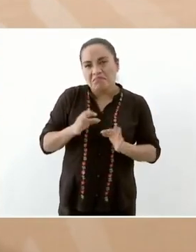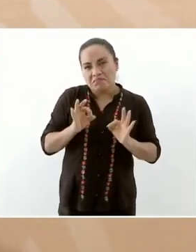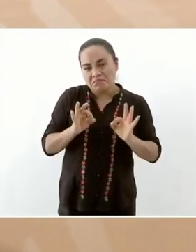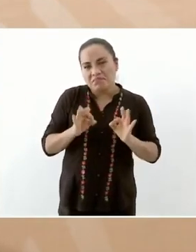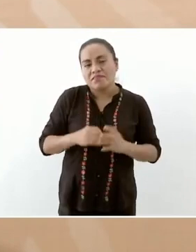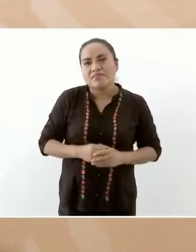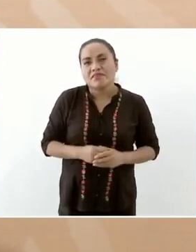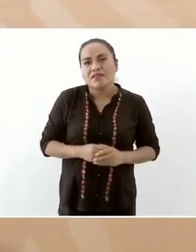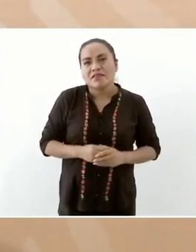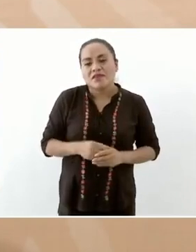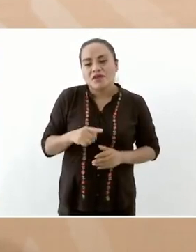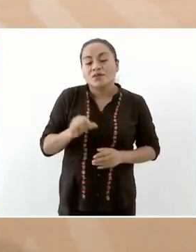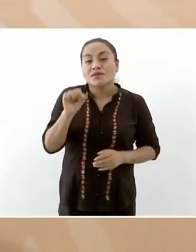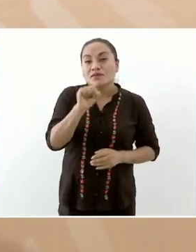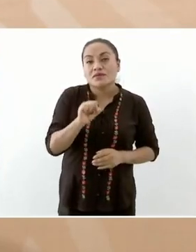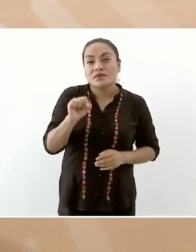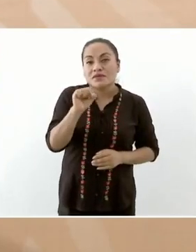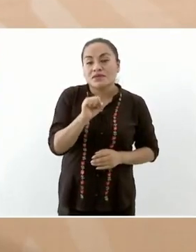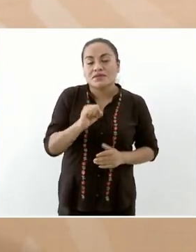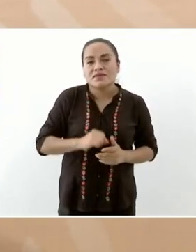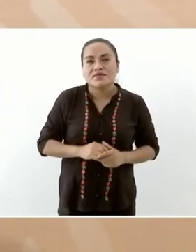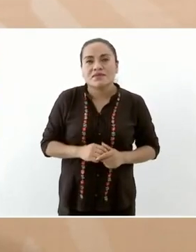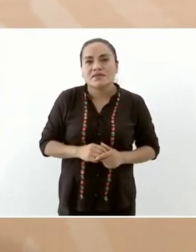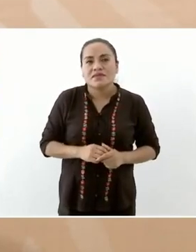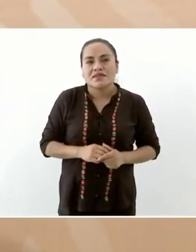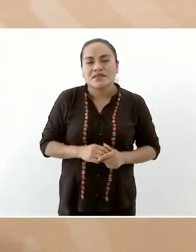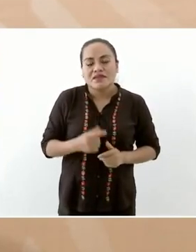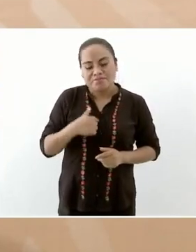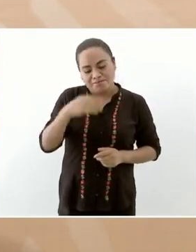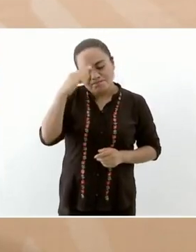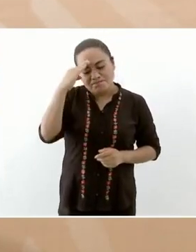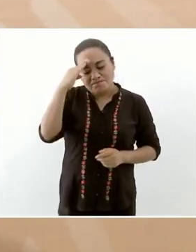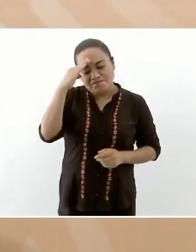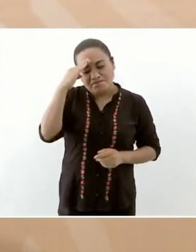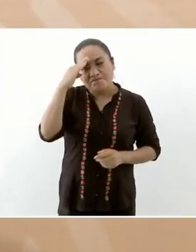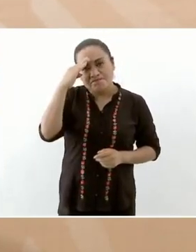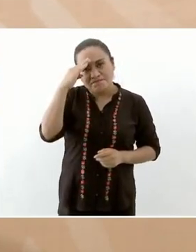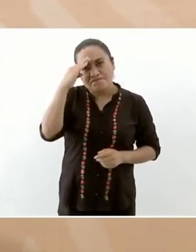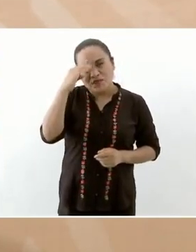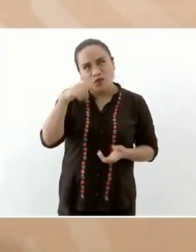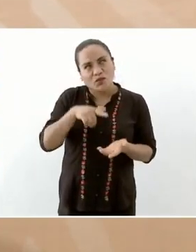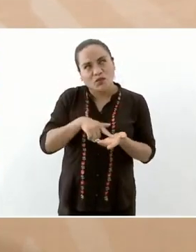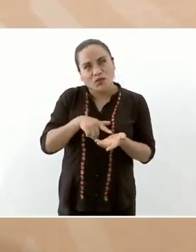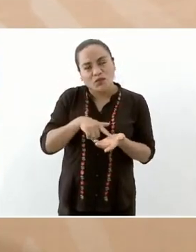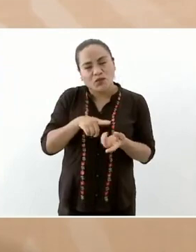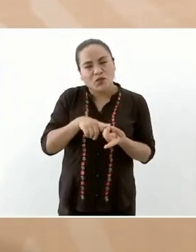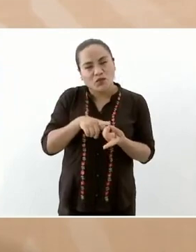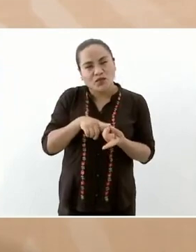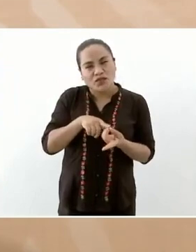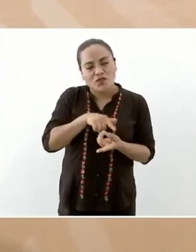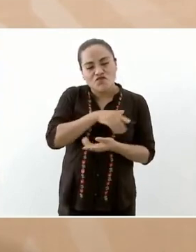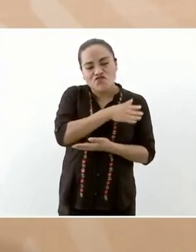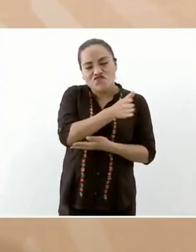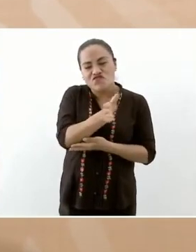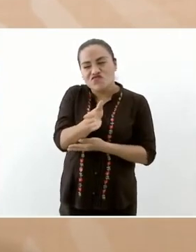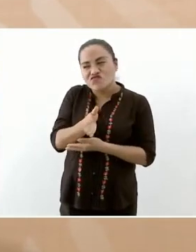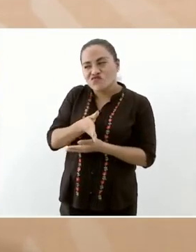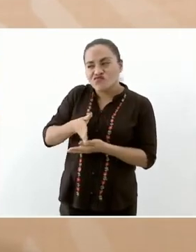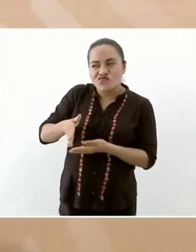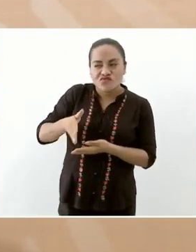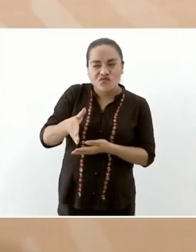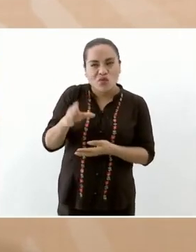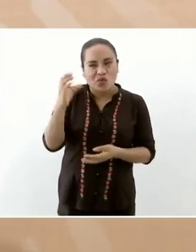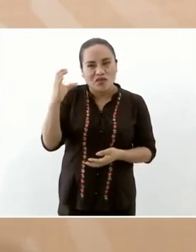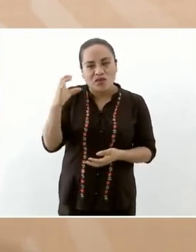porque es un sábado y ya hasta estoy pensando que voy a entrar por Coachacualcos para ver el Istmo y me